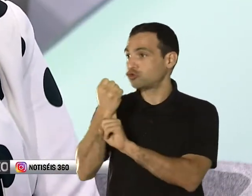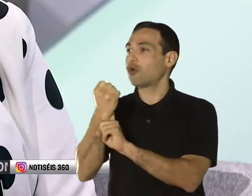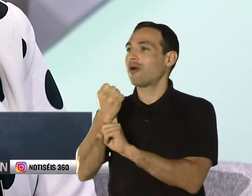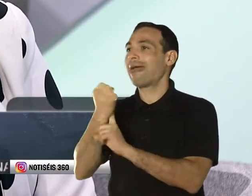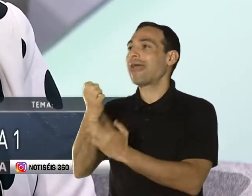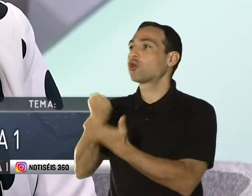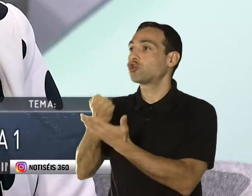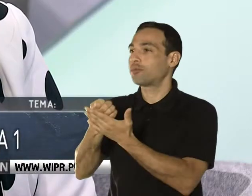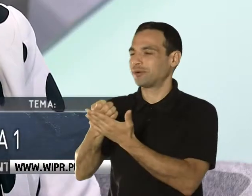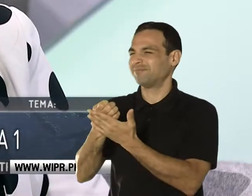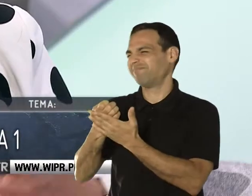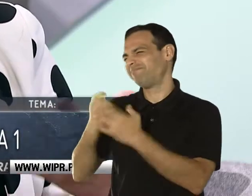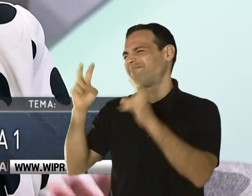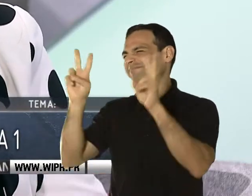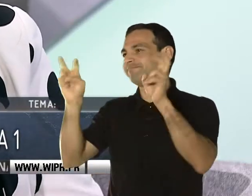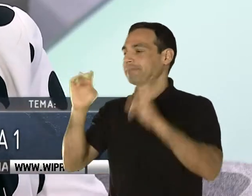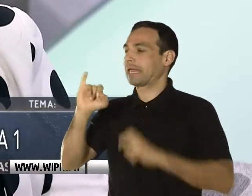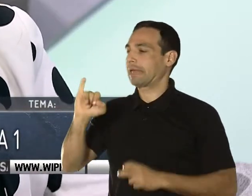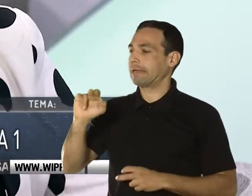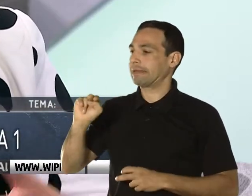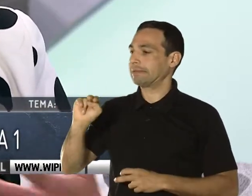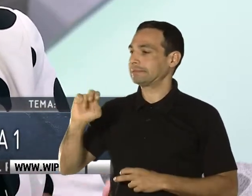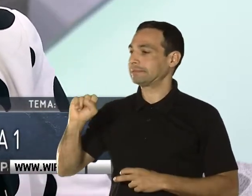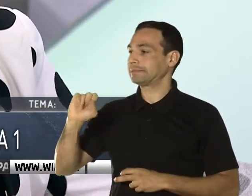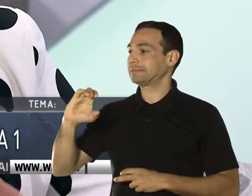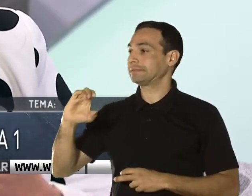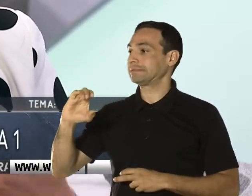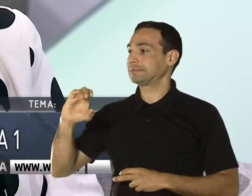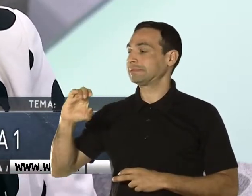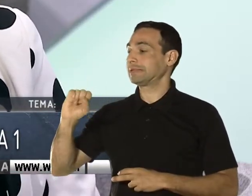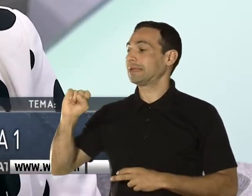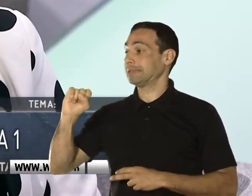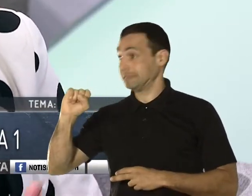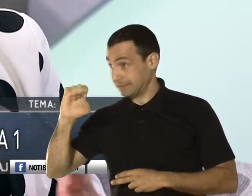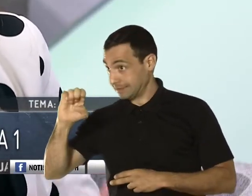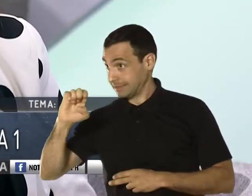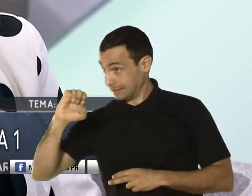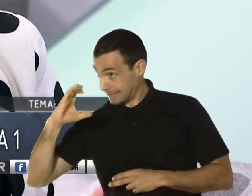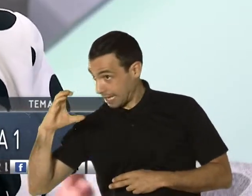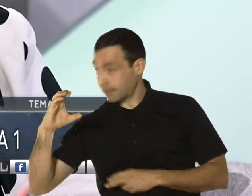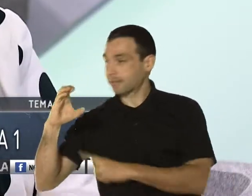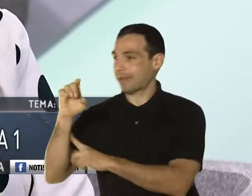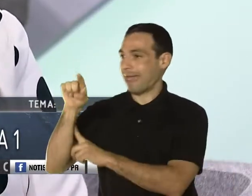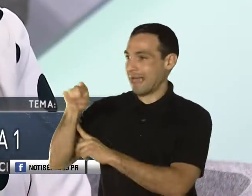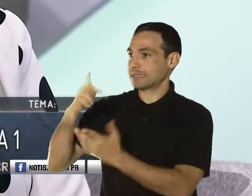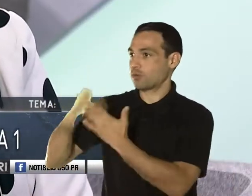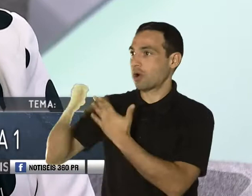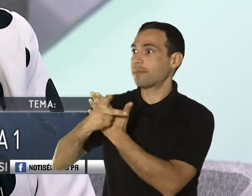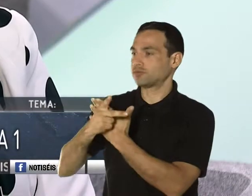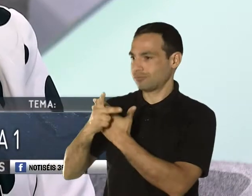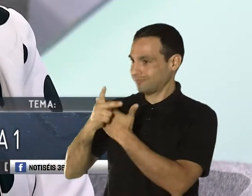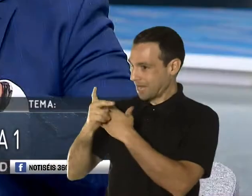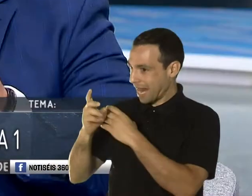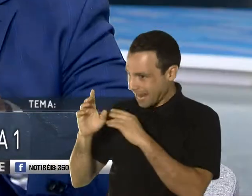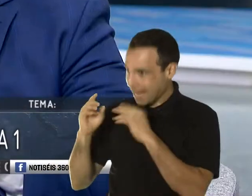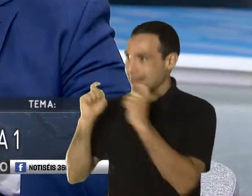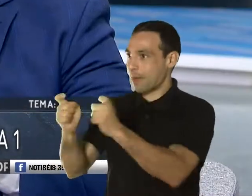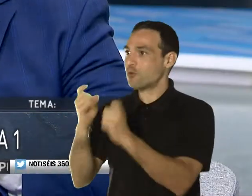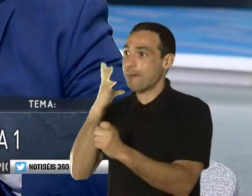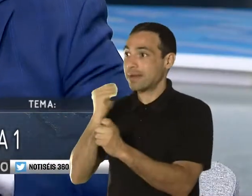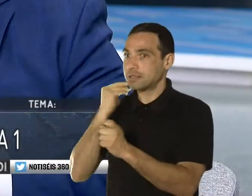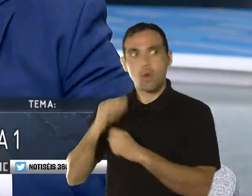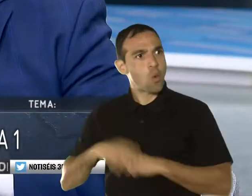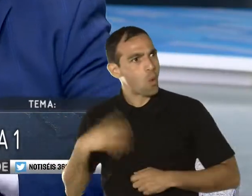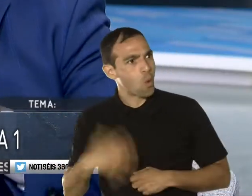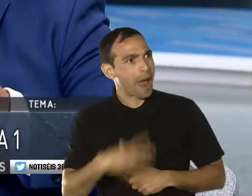tenemos la oportunidad de poderles pagar a nuestros estudiantes por tener estas experiencias antes de que salgan de la escuela. O que es una experiencia completa,